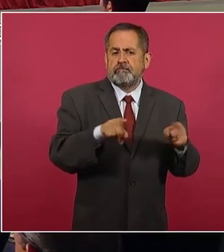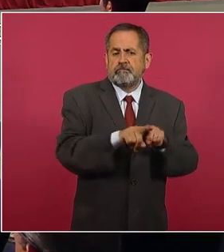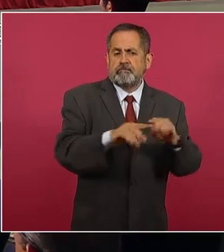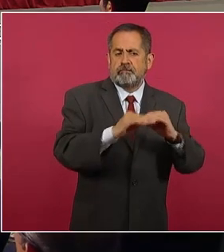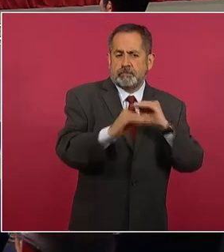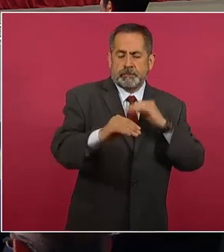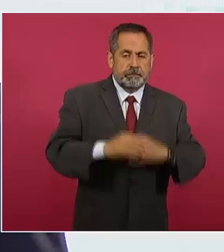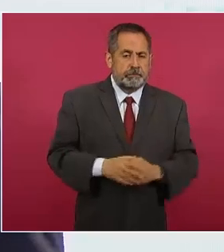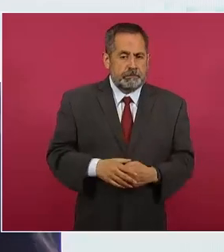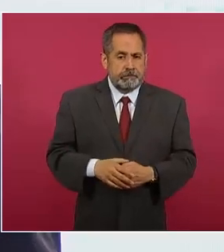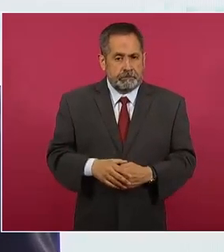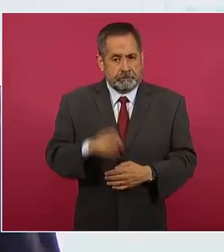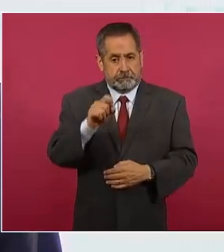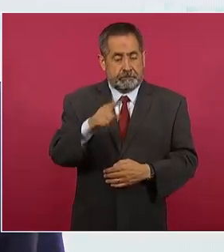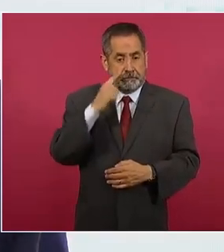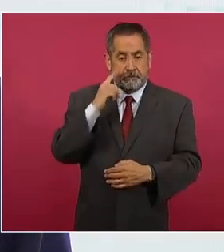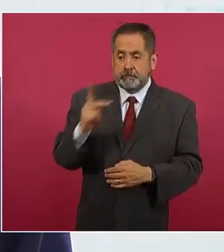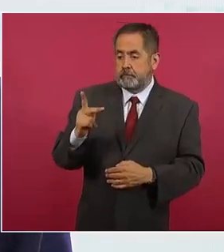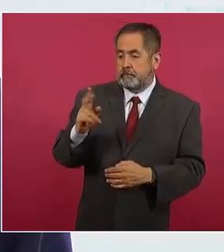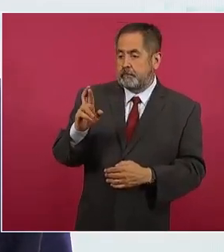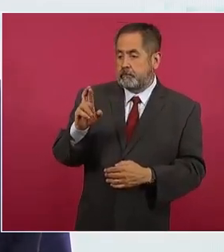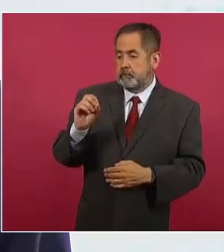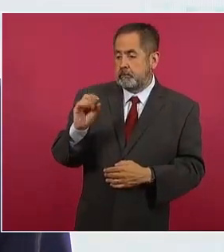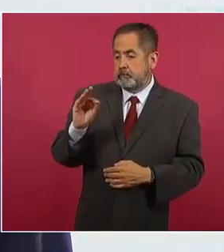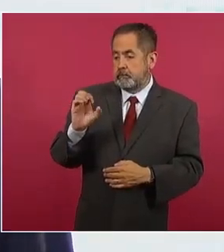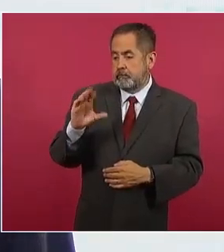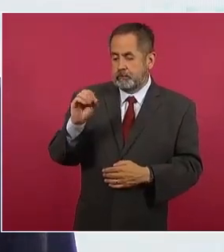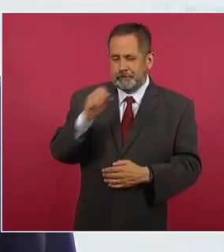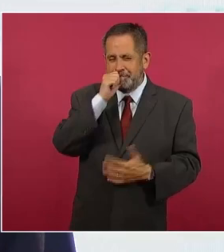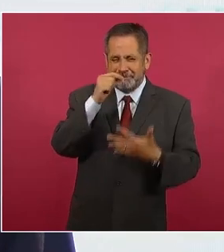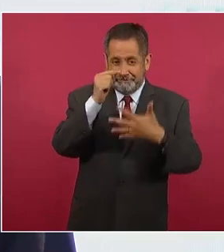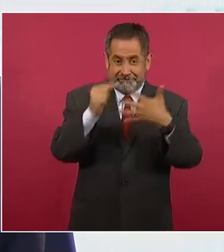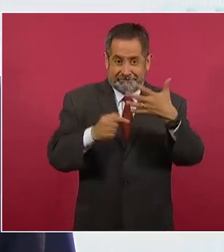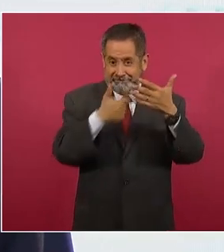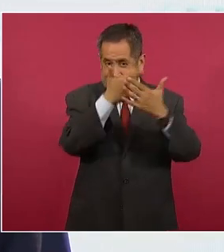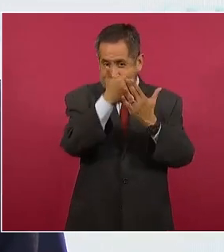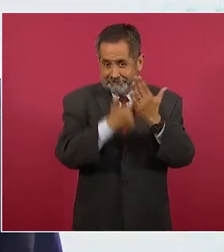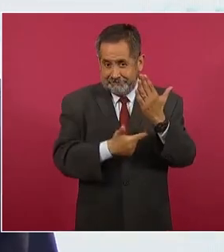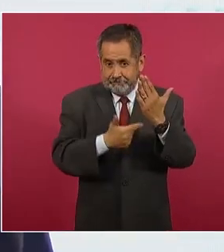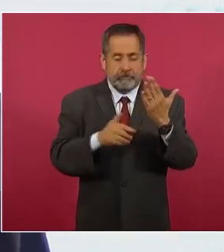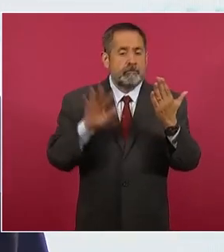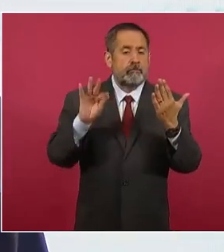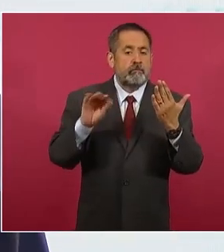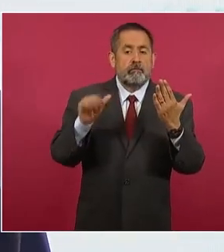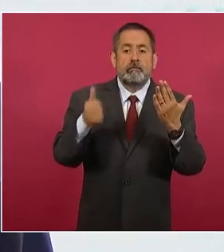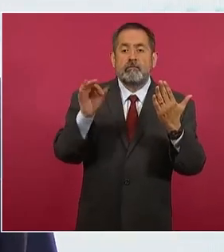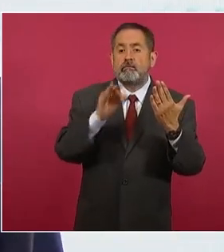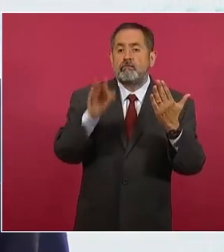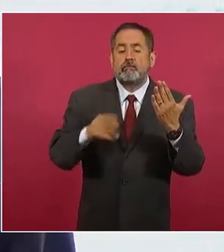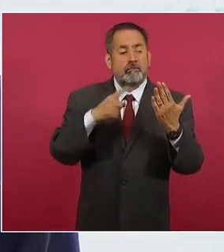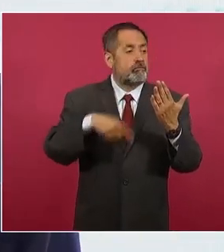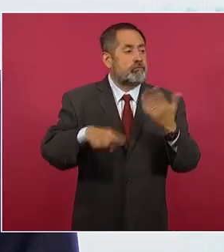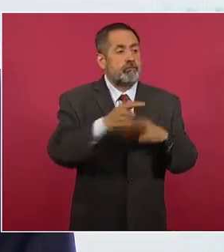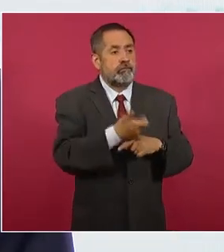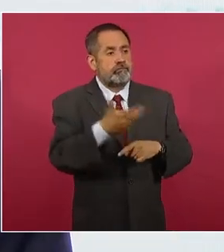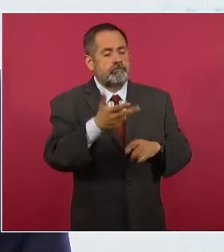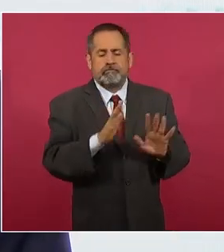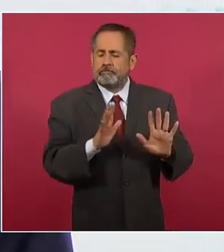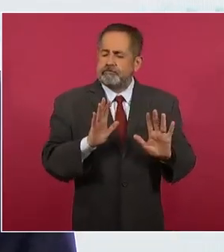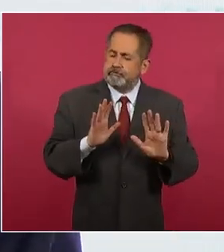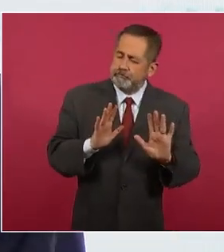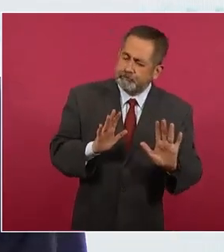Profeco representa 46 por ciento de la inflación de alimentos, entonces estamos